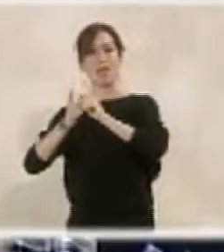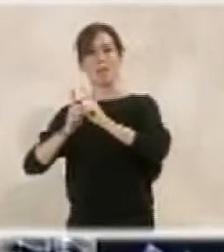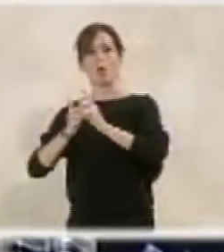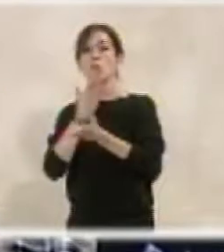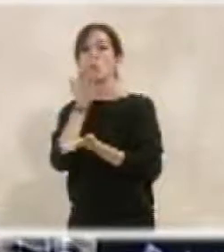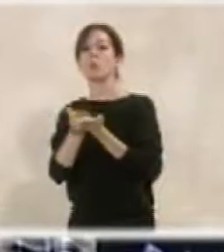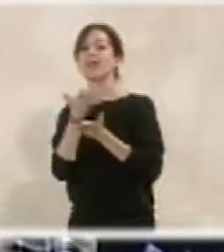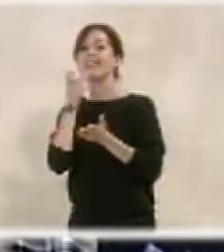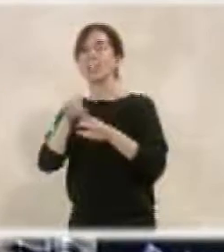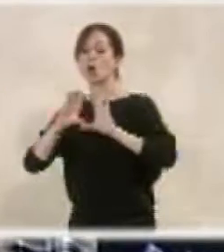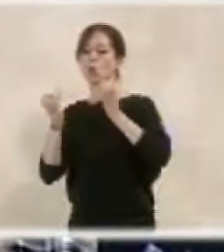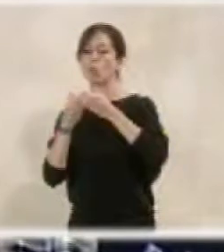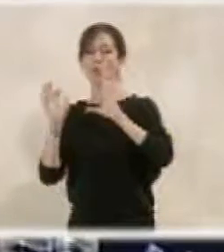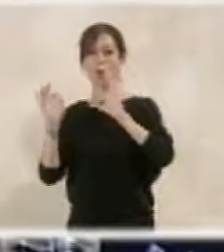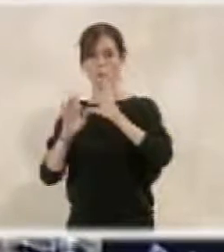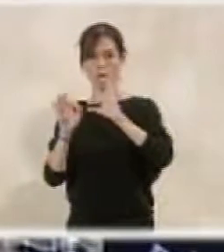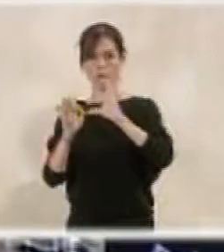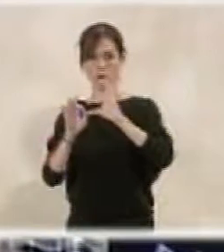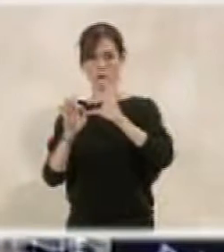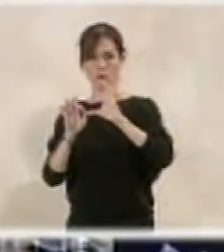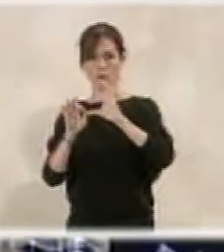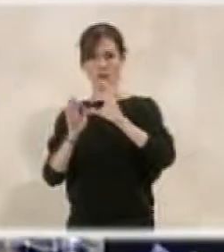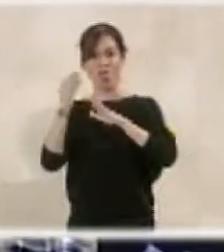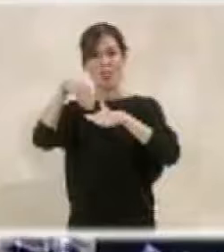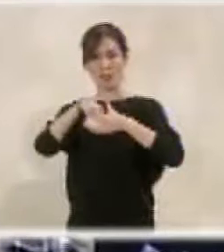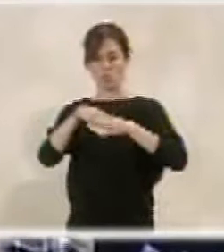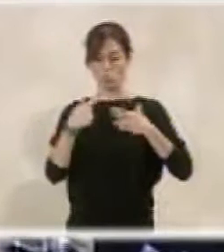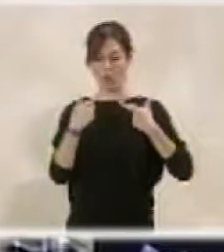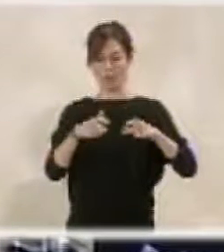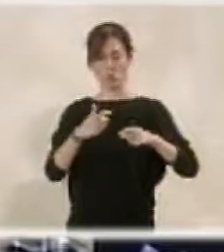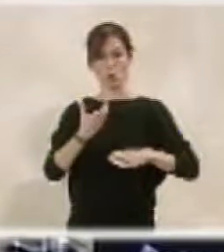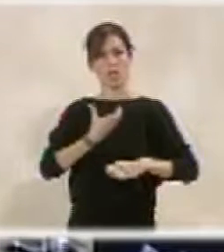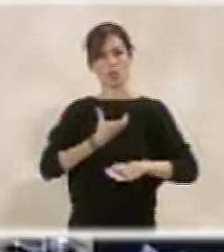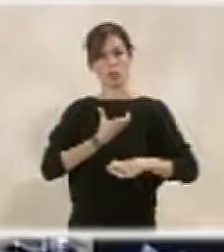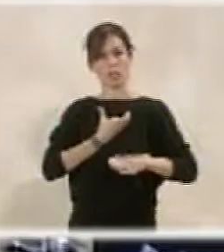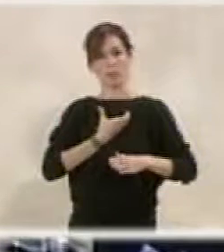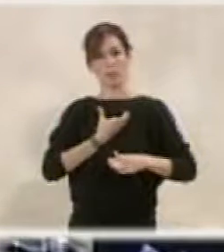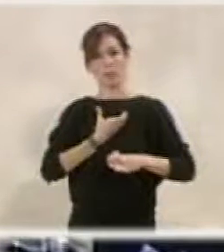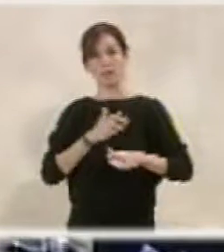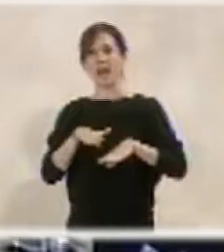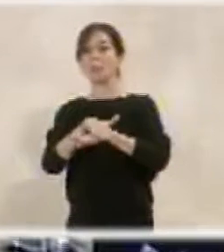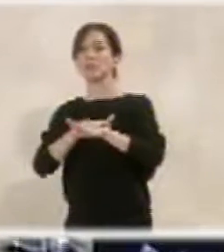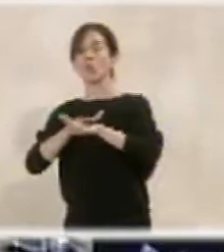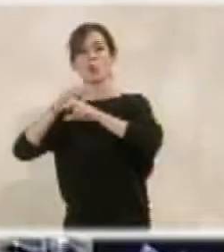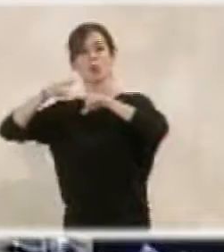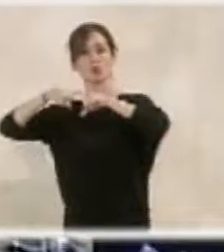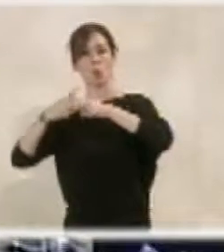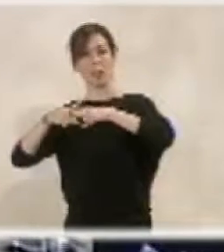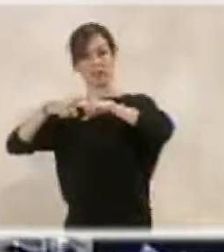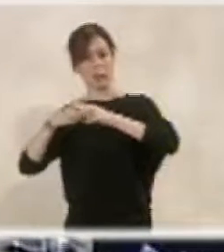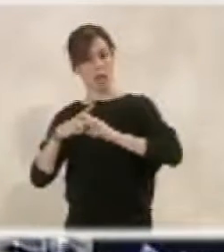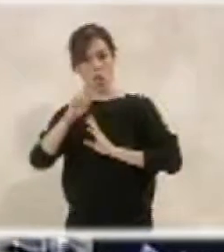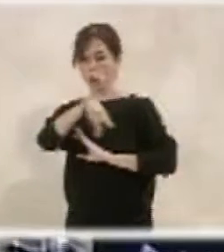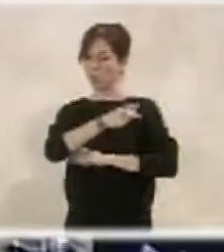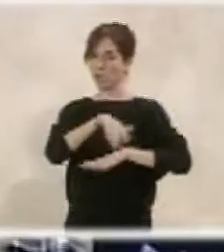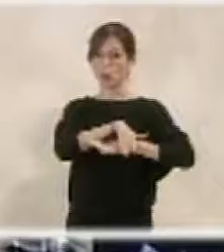el Grupo Ciudadanos en un órgano del ayuntamiento que pertenece a la Administración instrumental, no a